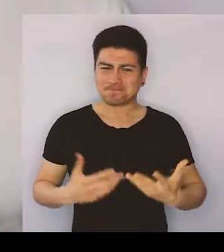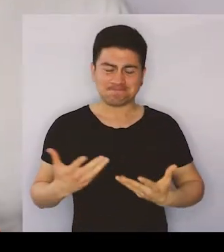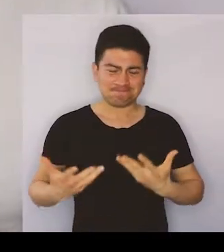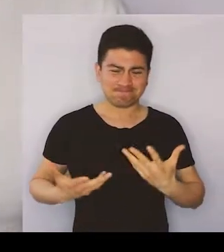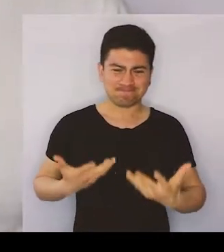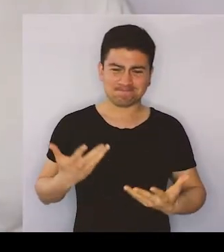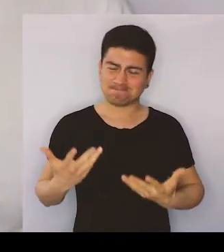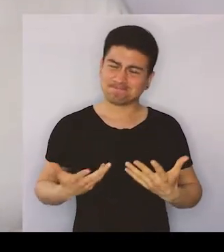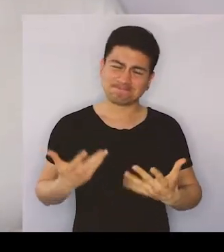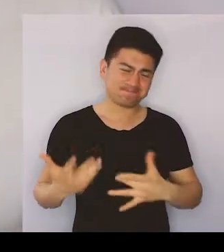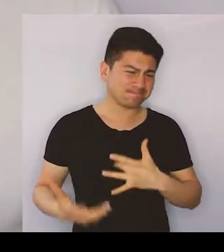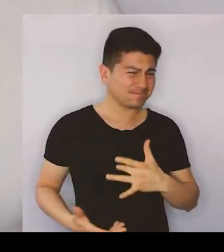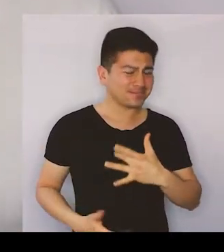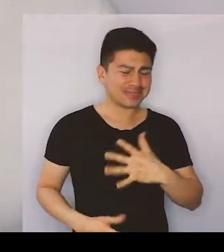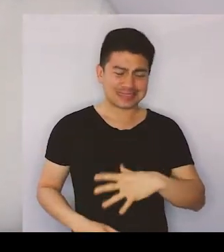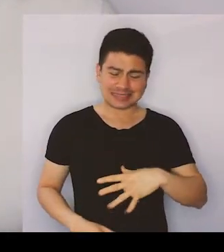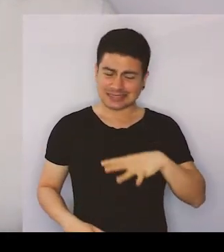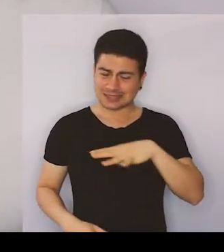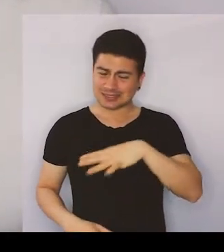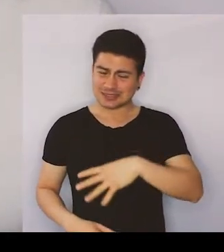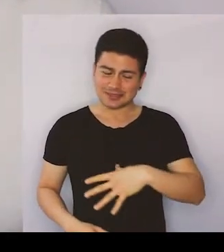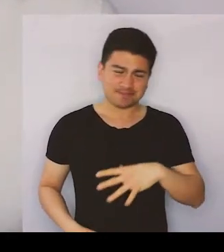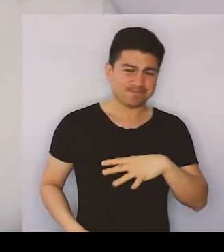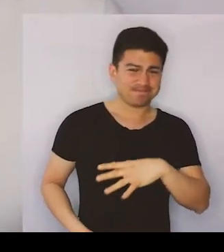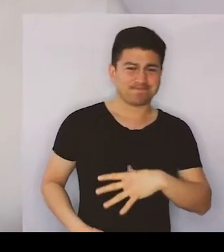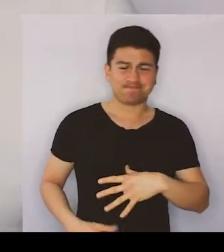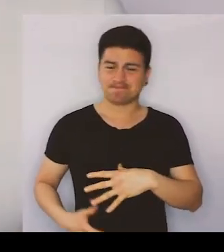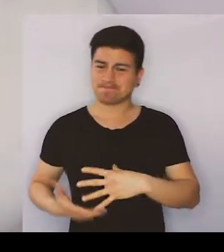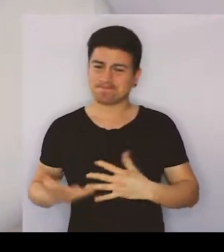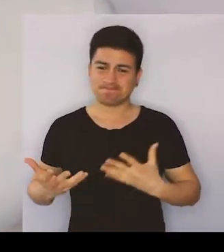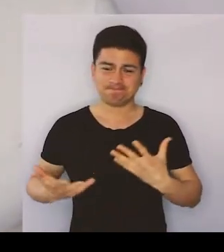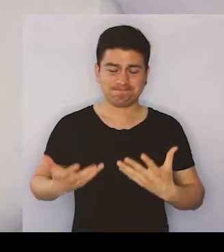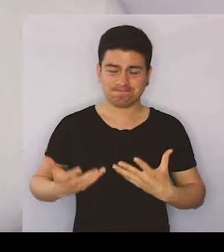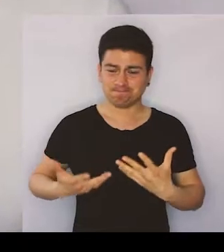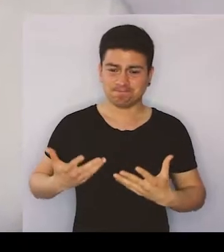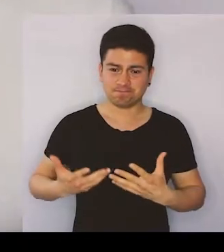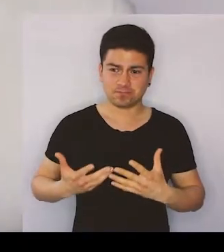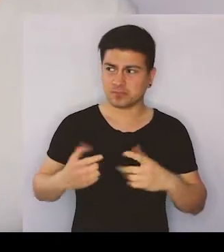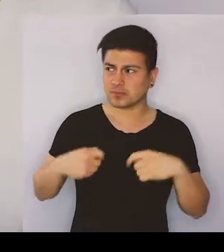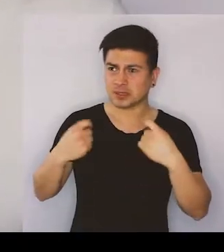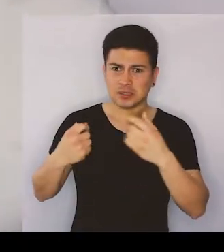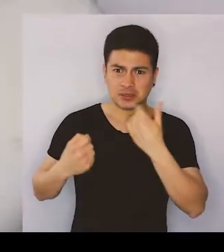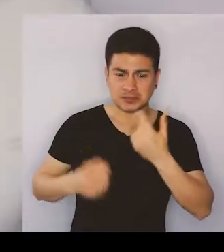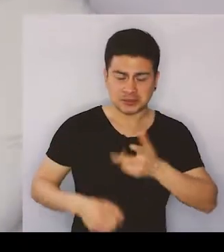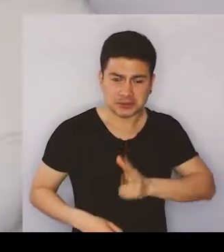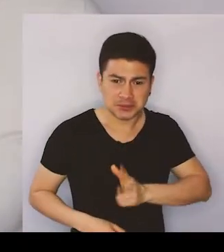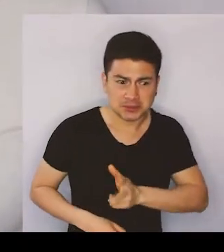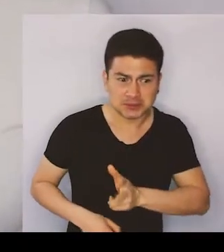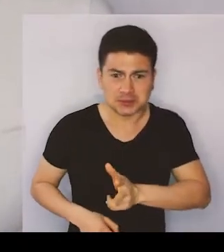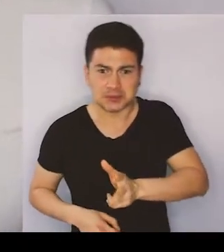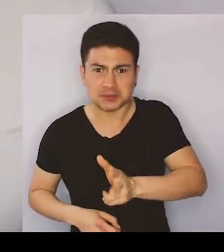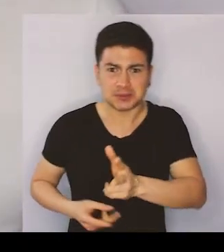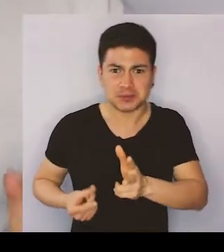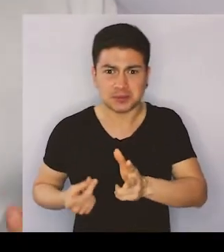Y esto la hace sentir muy incómoda Así que decide acelerar el paso